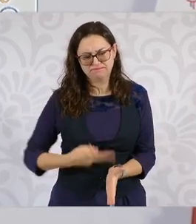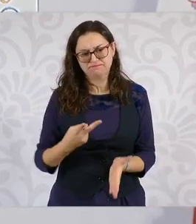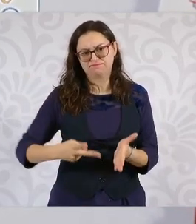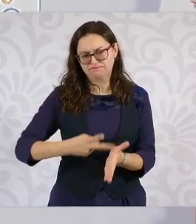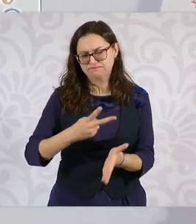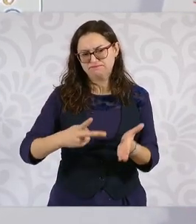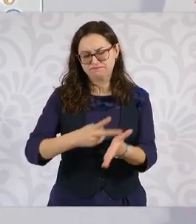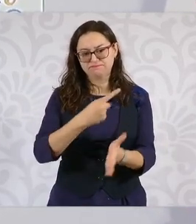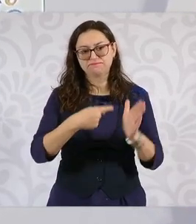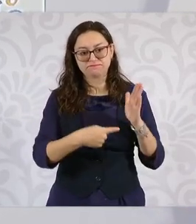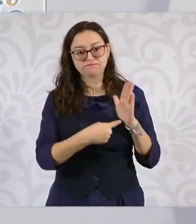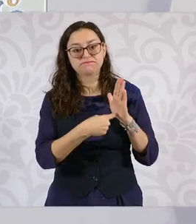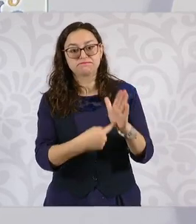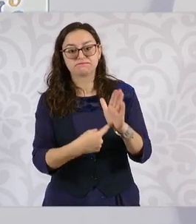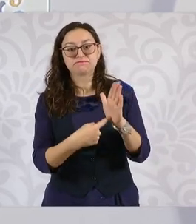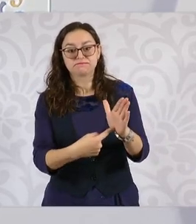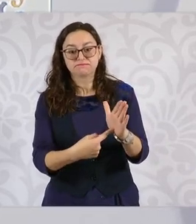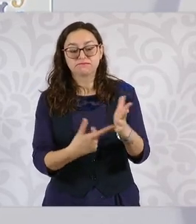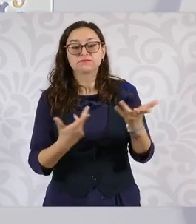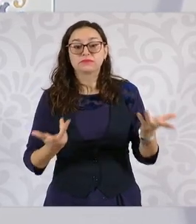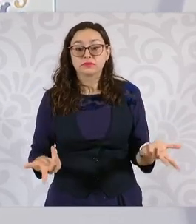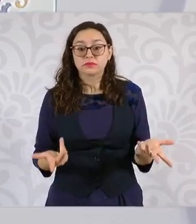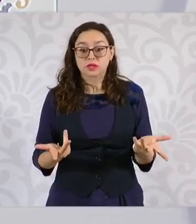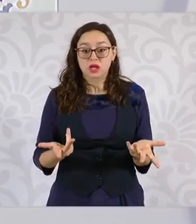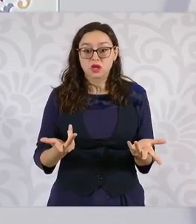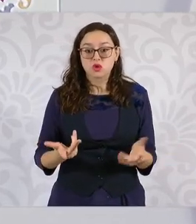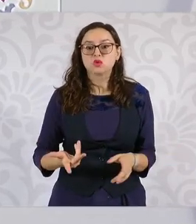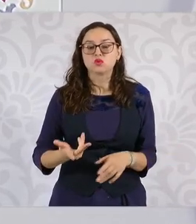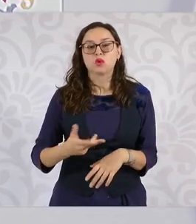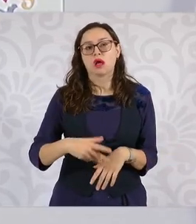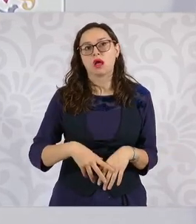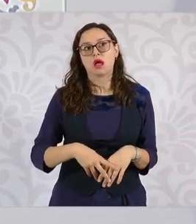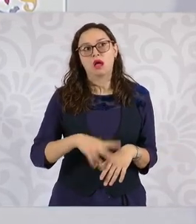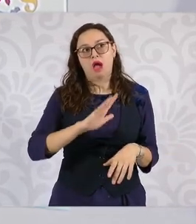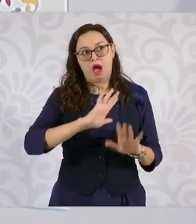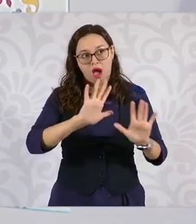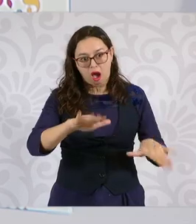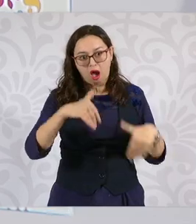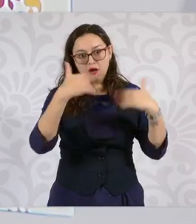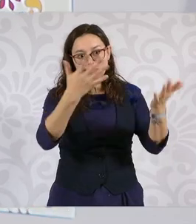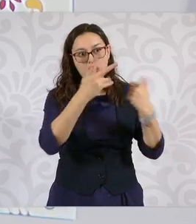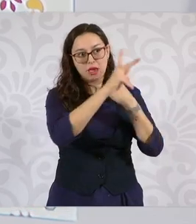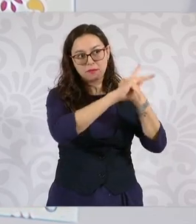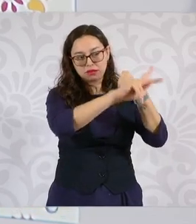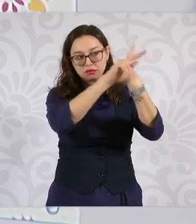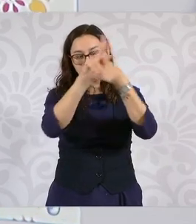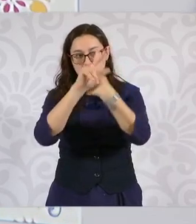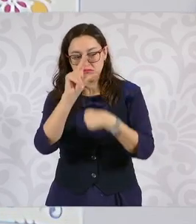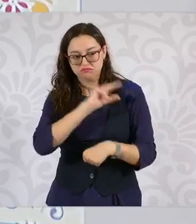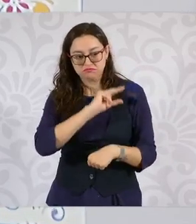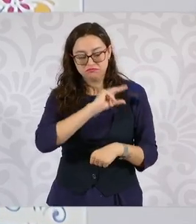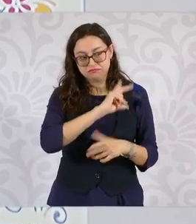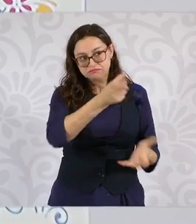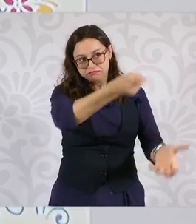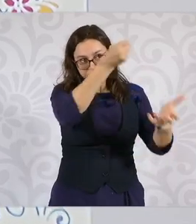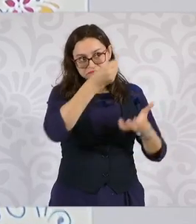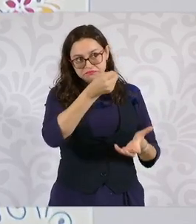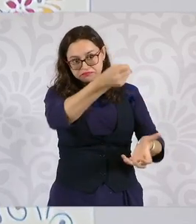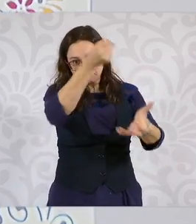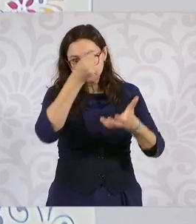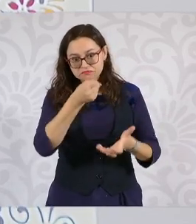Nosotros sí queremos inversión extranjera directa, por supuesto, queremos inversión privada, pero no